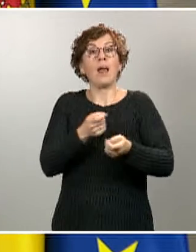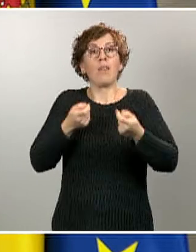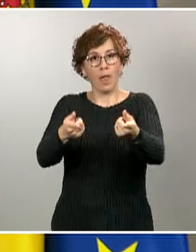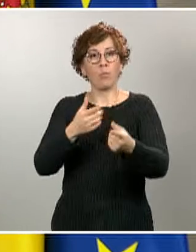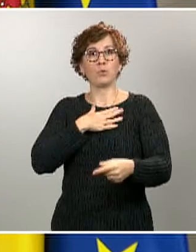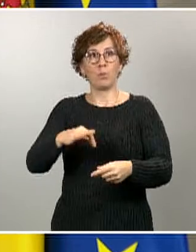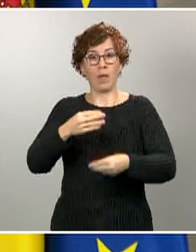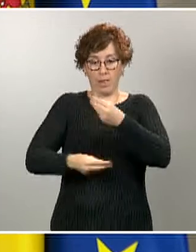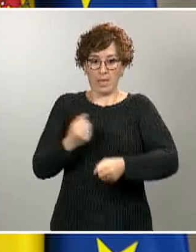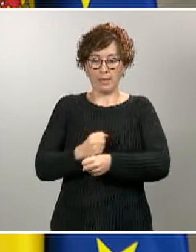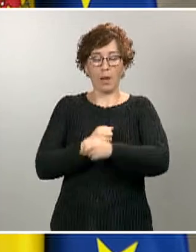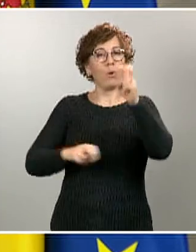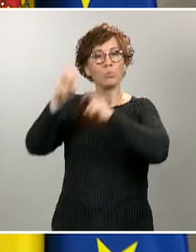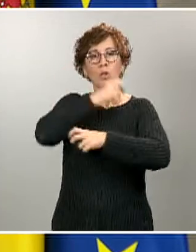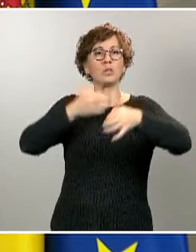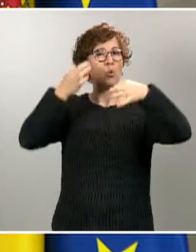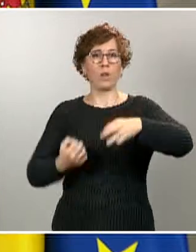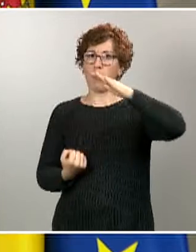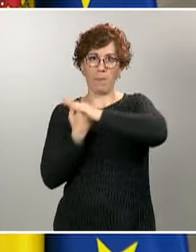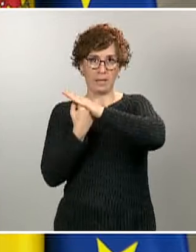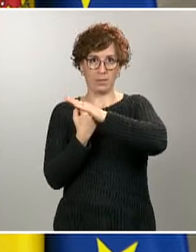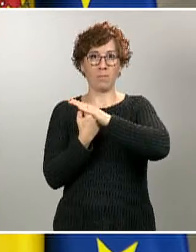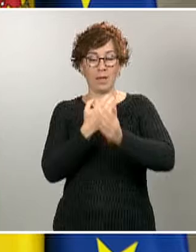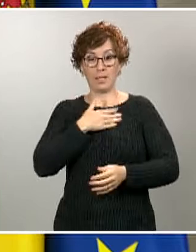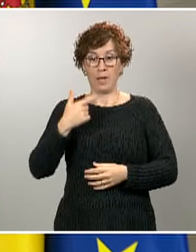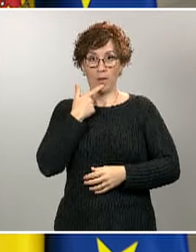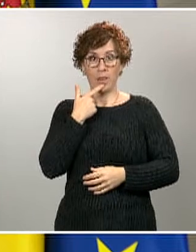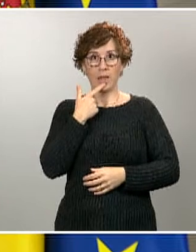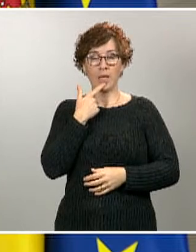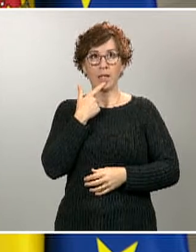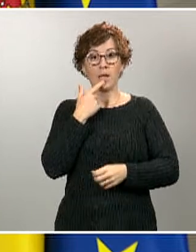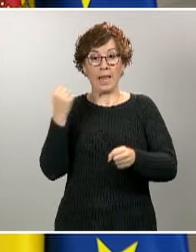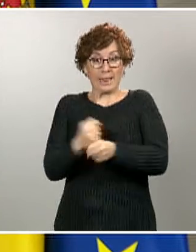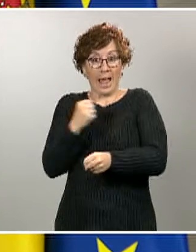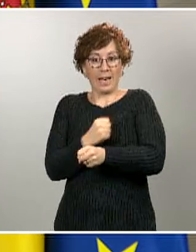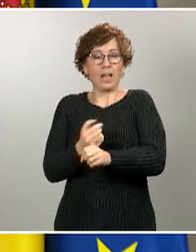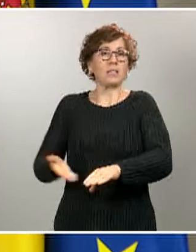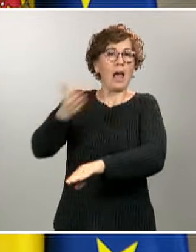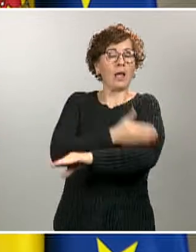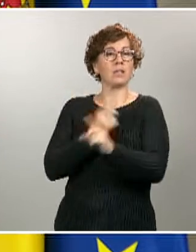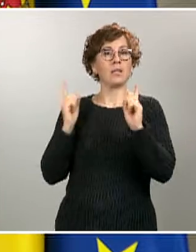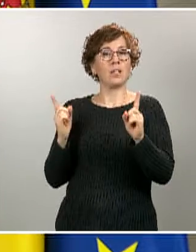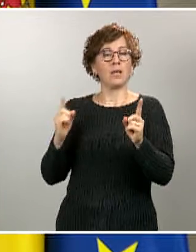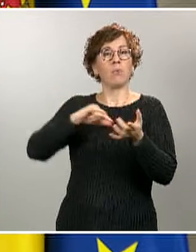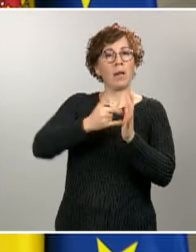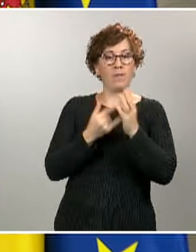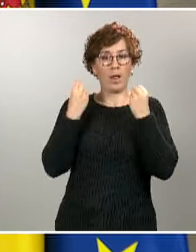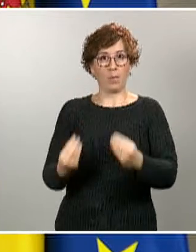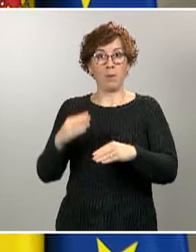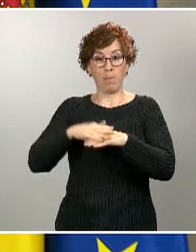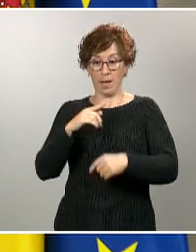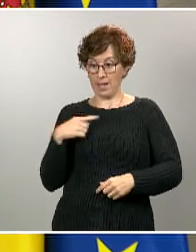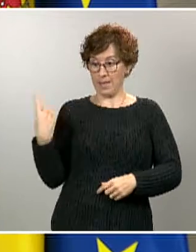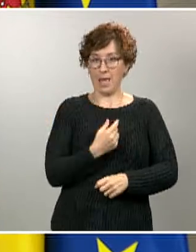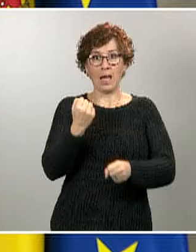sentido, todas las tareas laborales deben planificarse para que los trabajadores puedan mantener esta distancia interpersonal que les